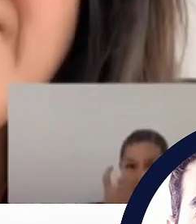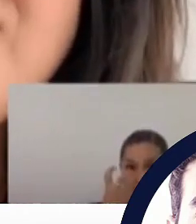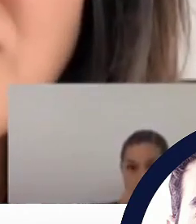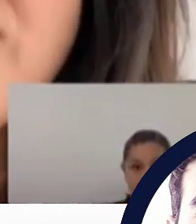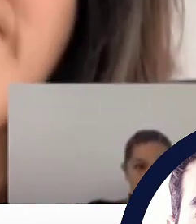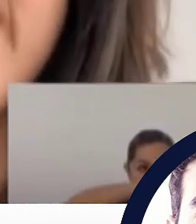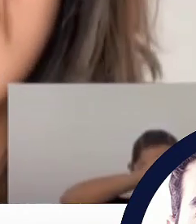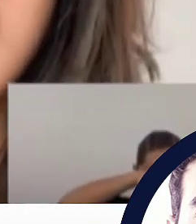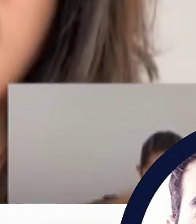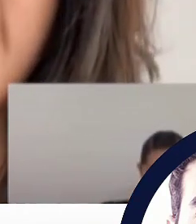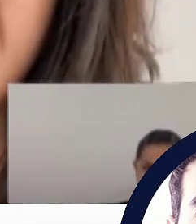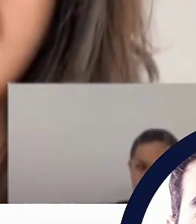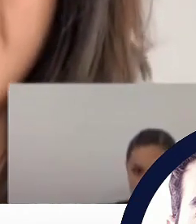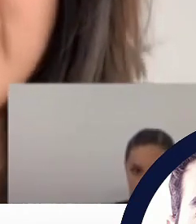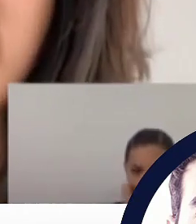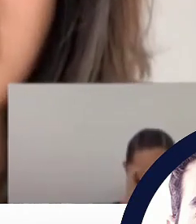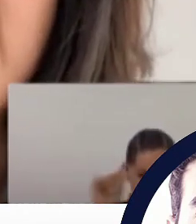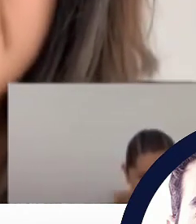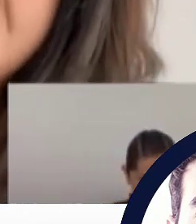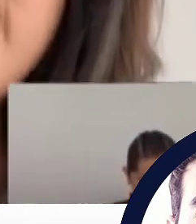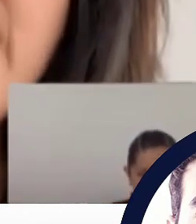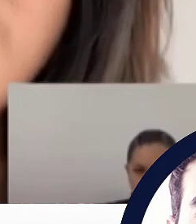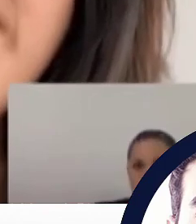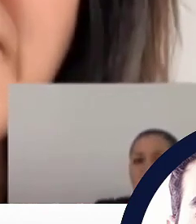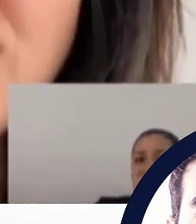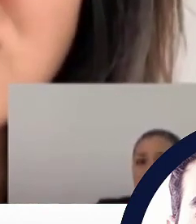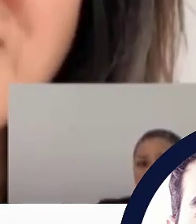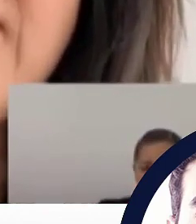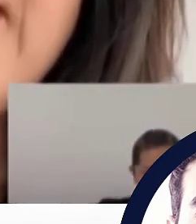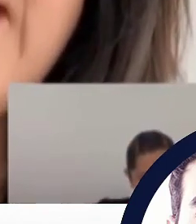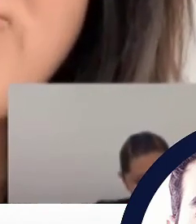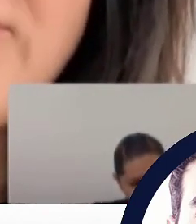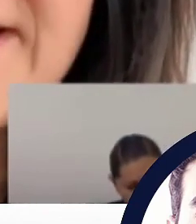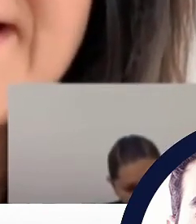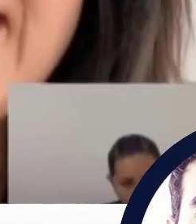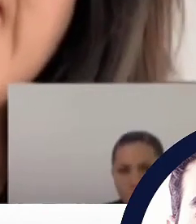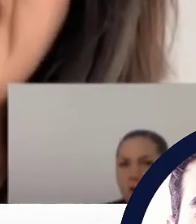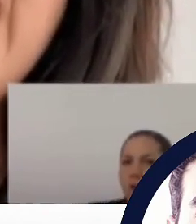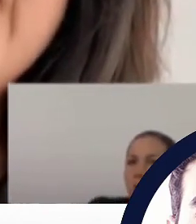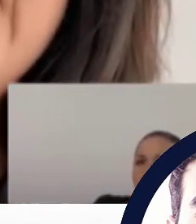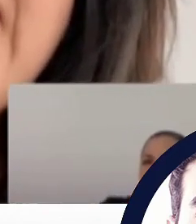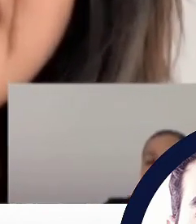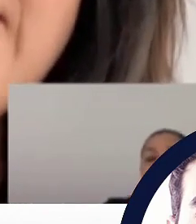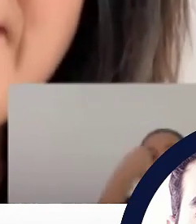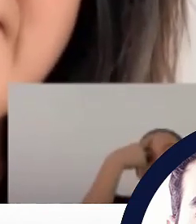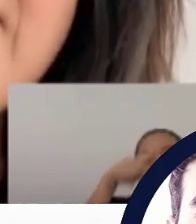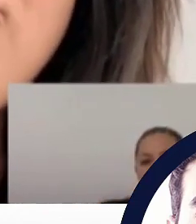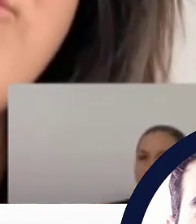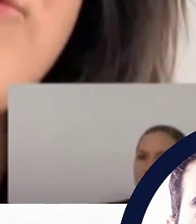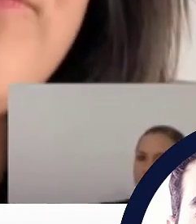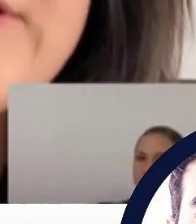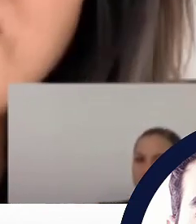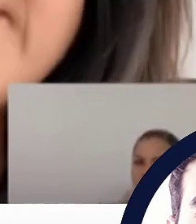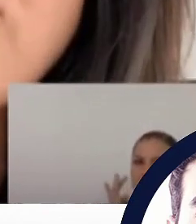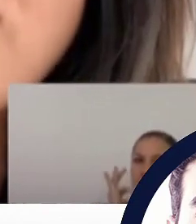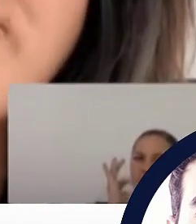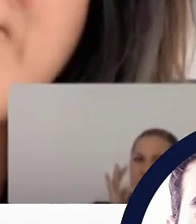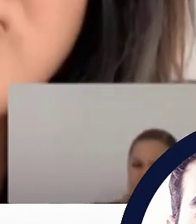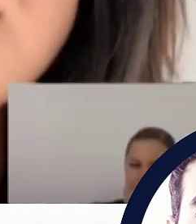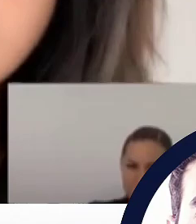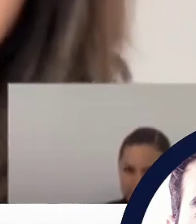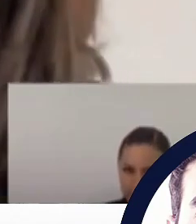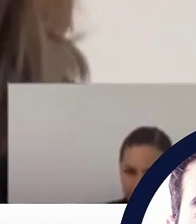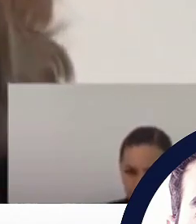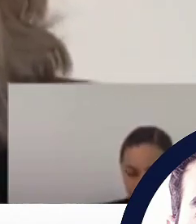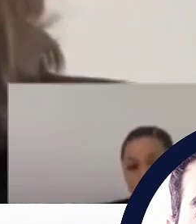tan bien, creo que no es uno de los estados que sobresalga en nada en especial, no obtuvo ninguna